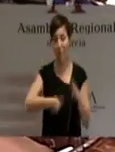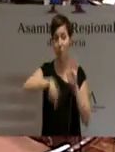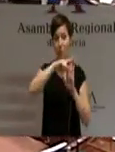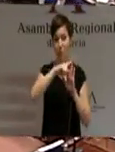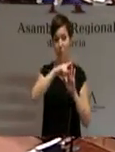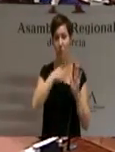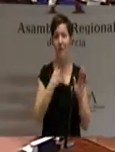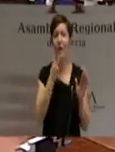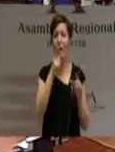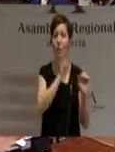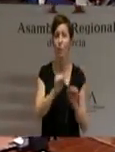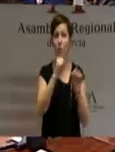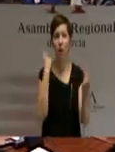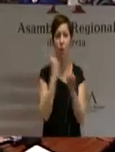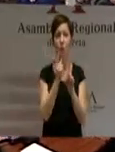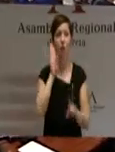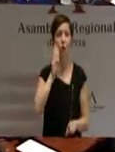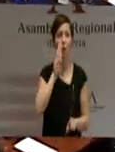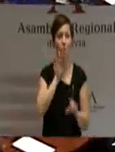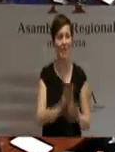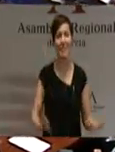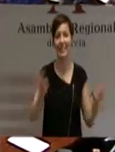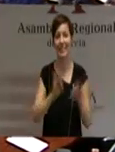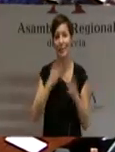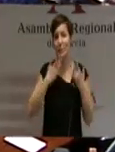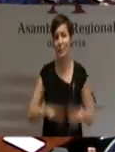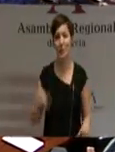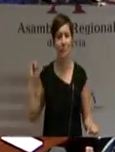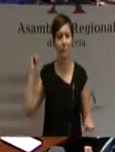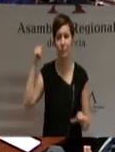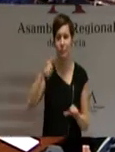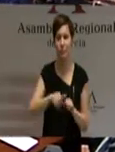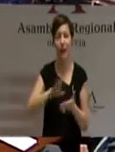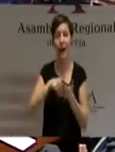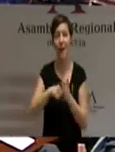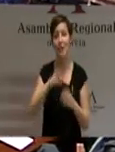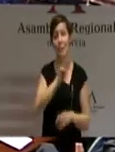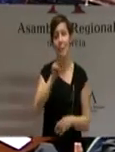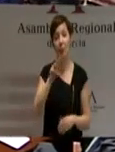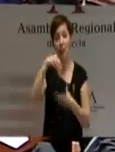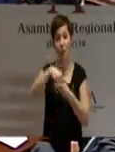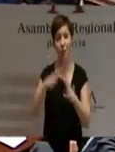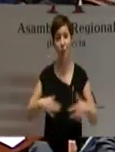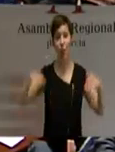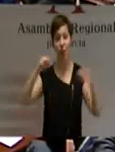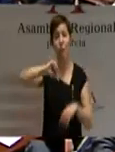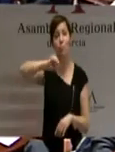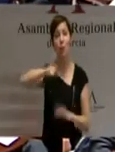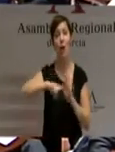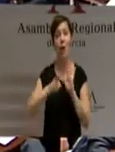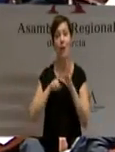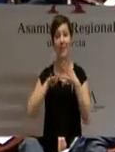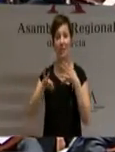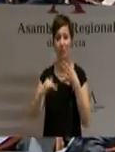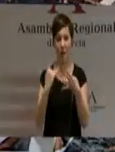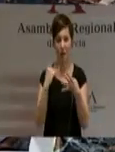hasta que el Grupo Parlamentario Popular en el Congreso impulsó la ley de transparencia. Admitimos que la honestidad está